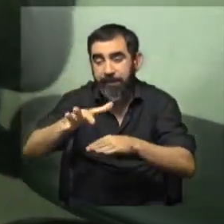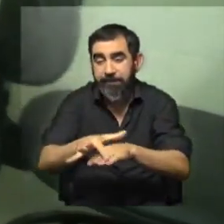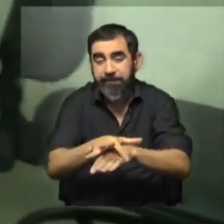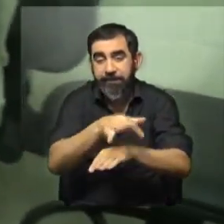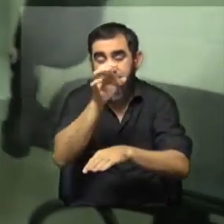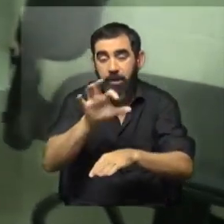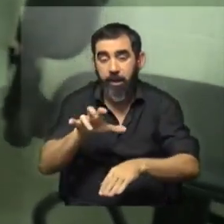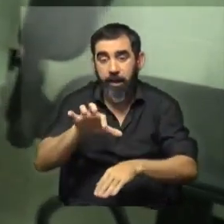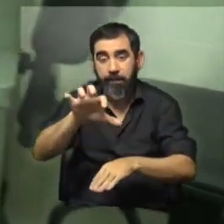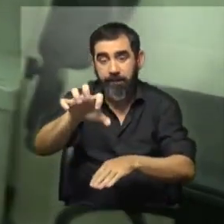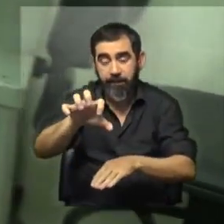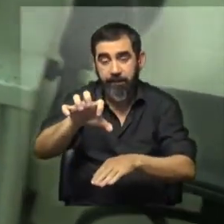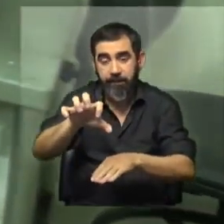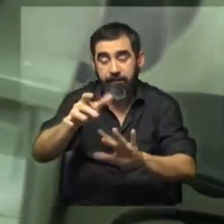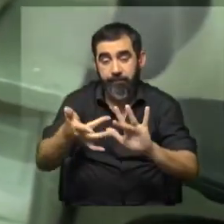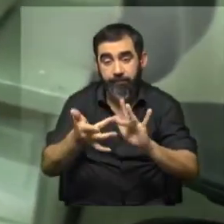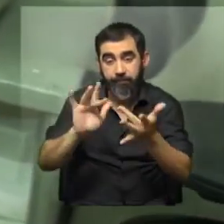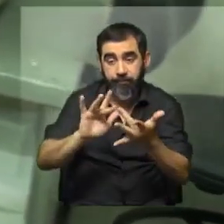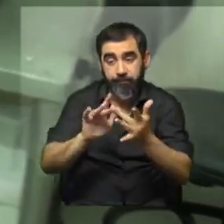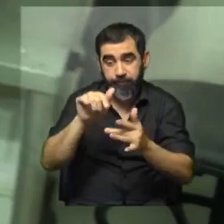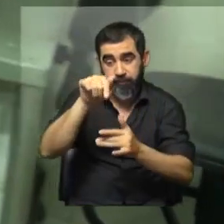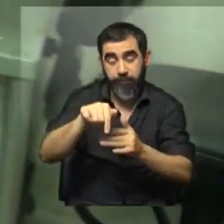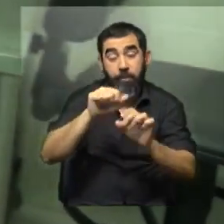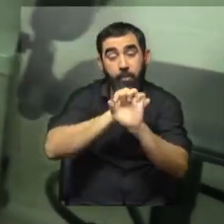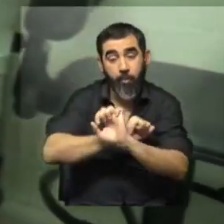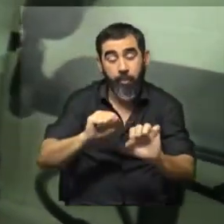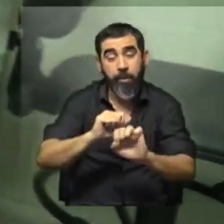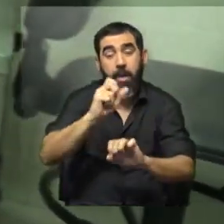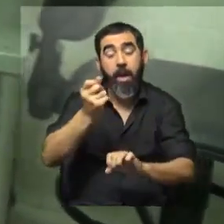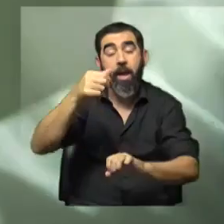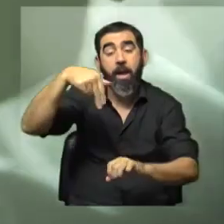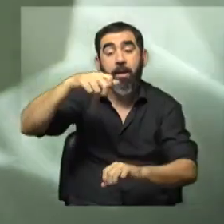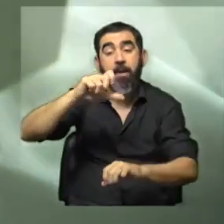tumoral con la que interactúa este compuesto sean amilodios.